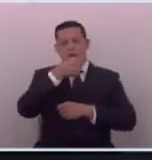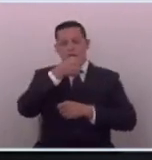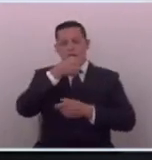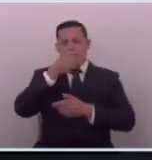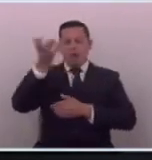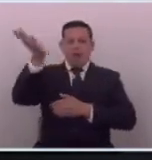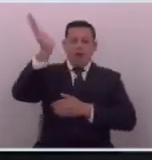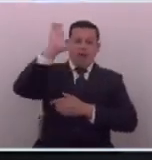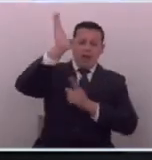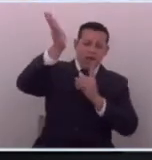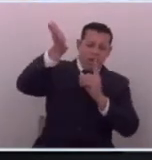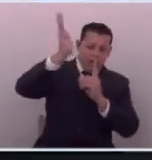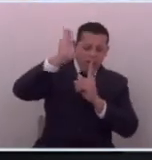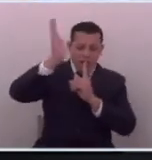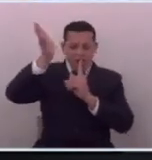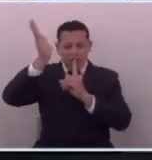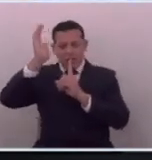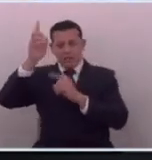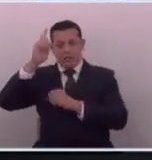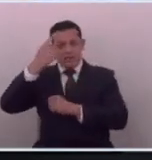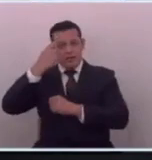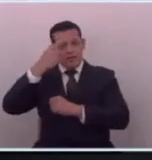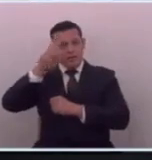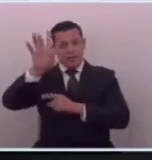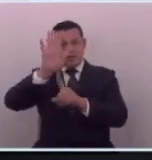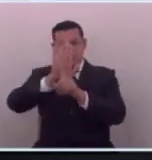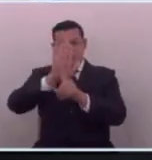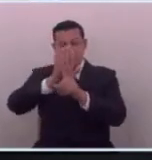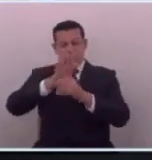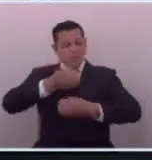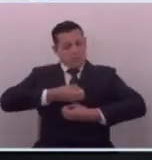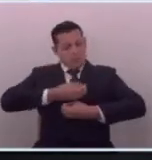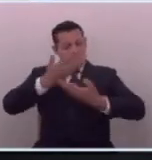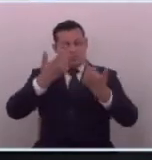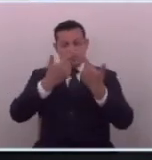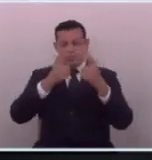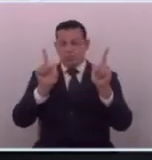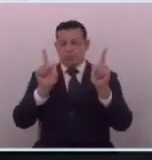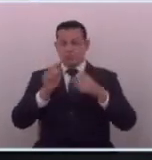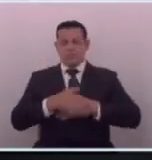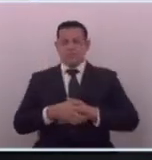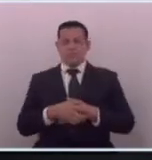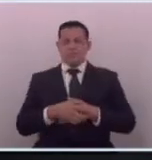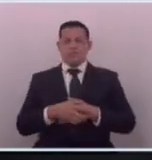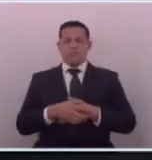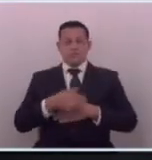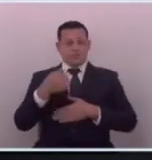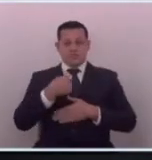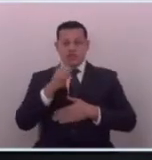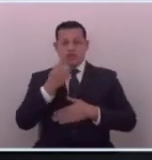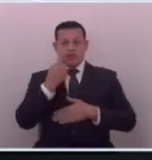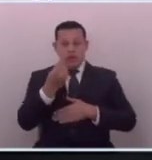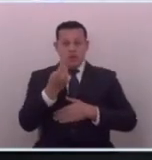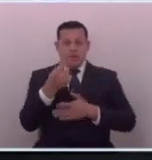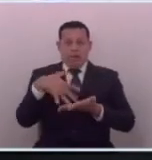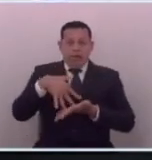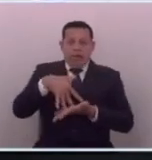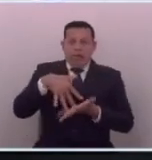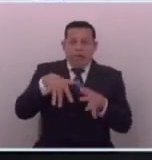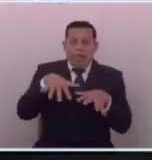empiezan a decir sus ideas están expresándose libremente yo no las veo temblando